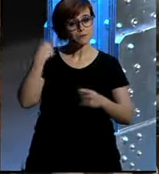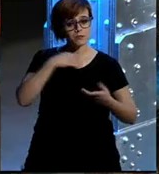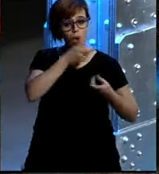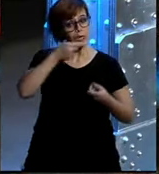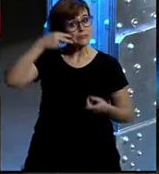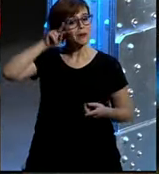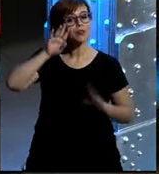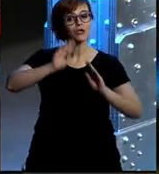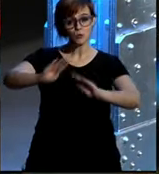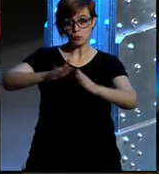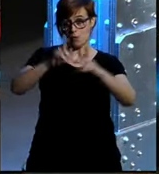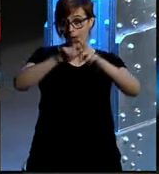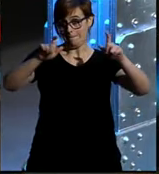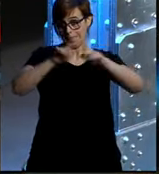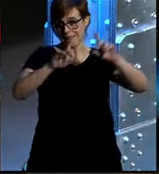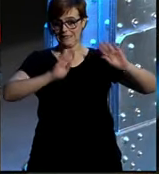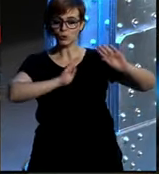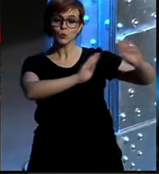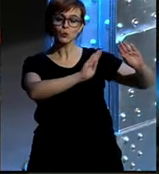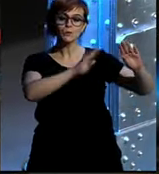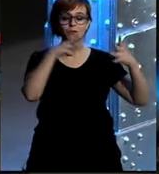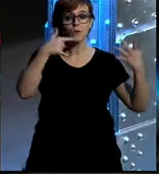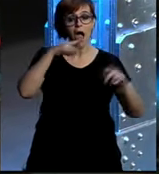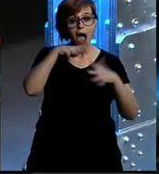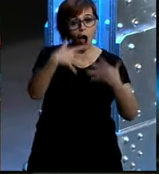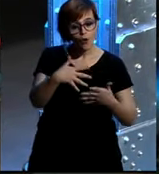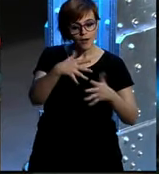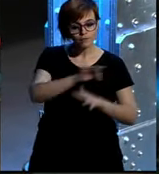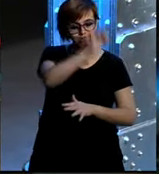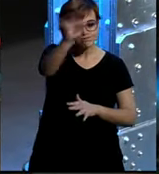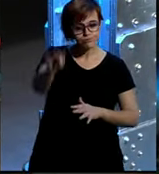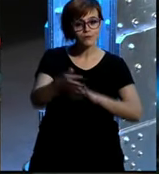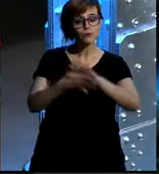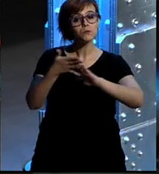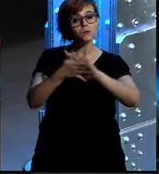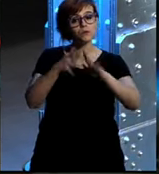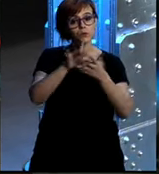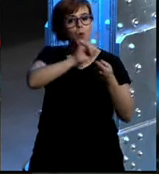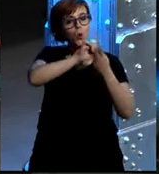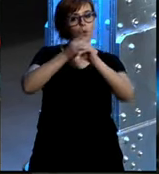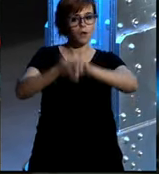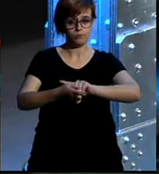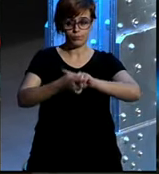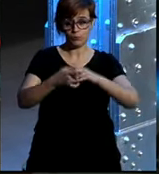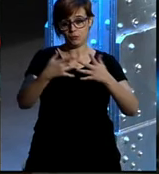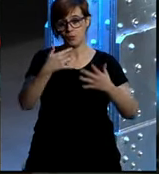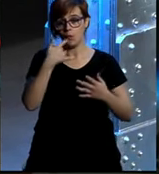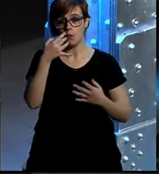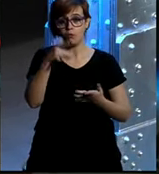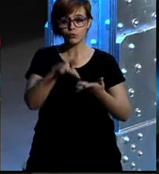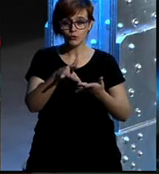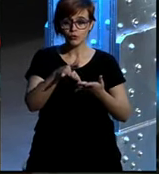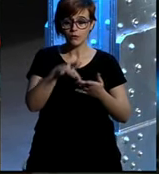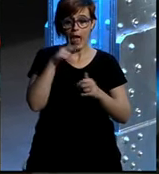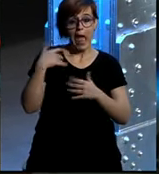la experiencia de su compañía y a continuación vamos a dar un pequeño cambio en la en la